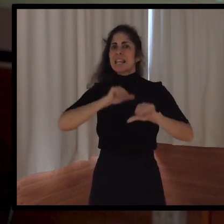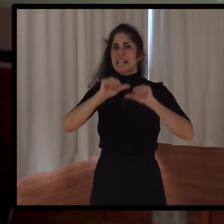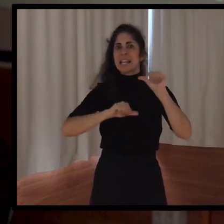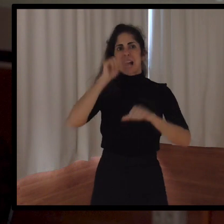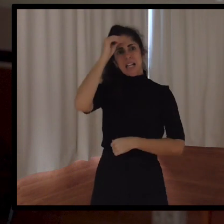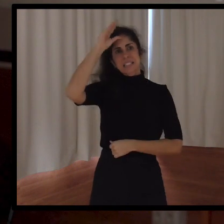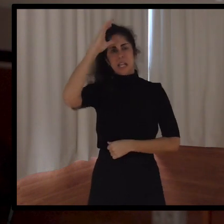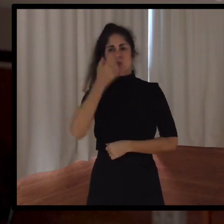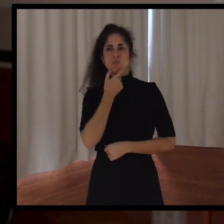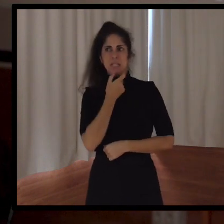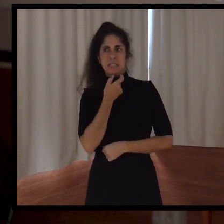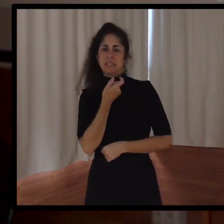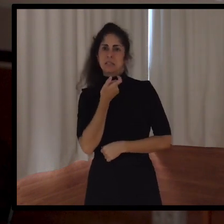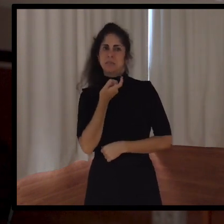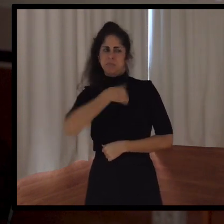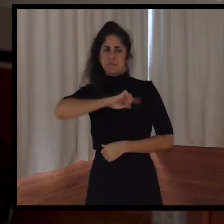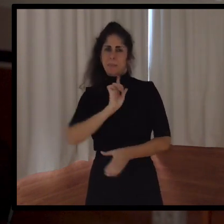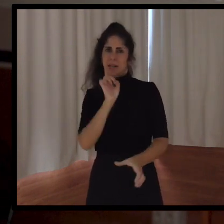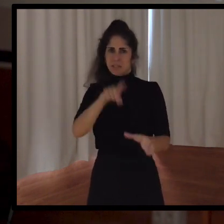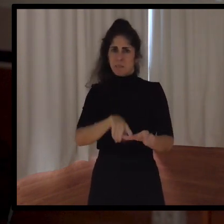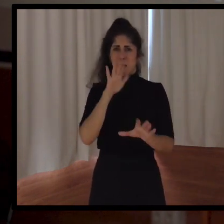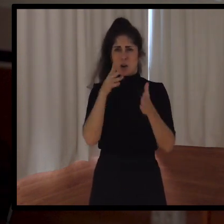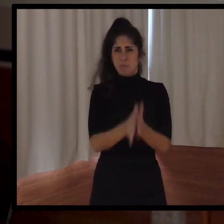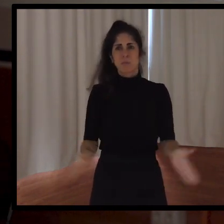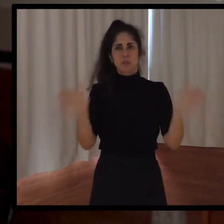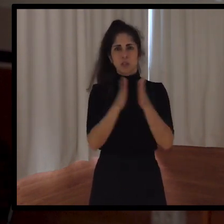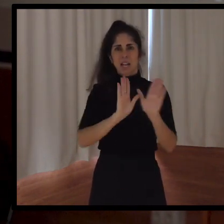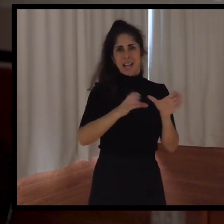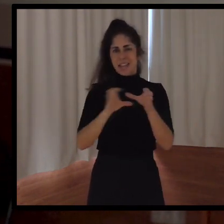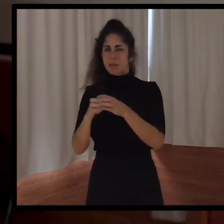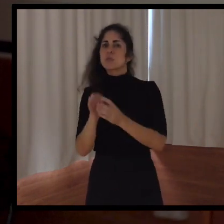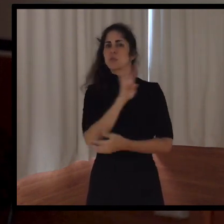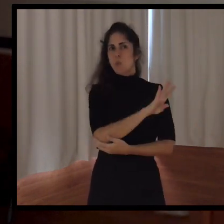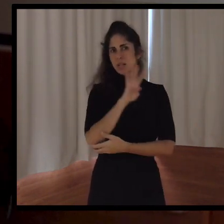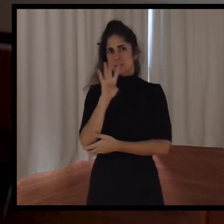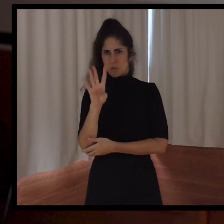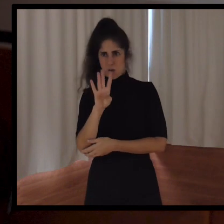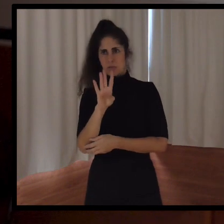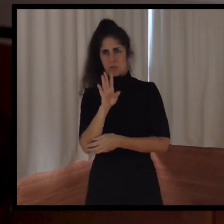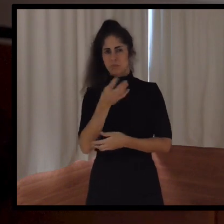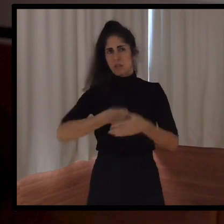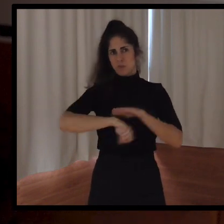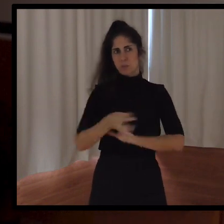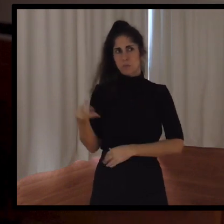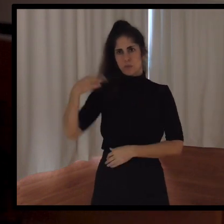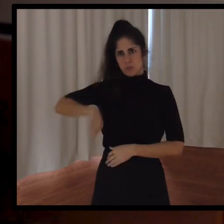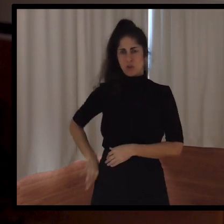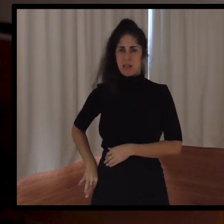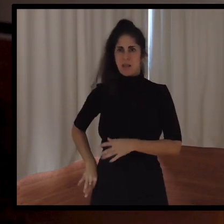actualmente hay 44 equipos del fútbol profesional y donde habitualmente cada